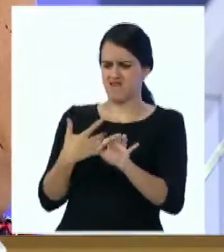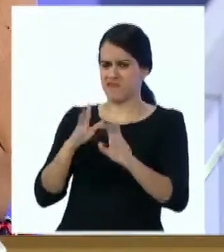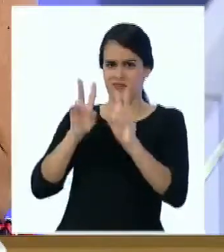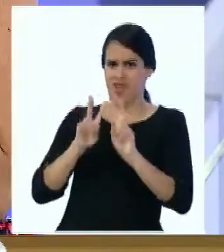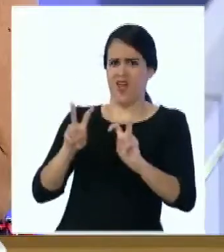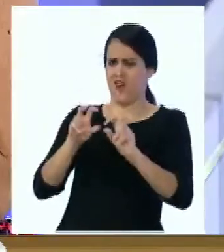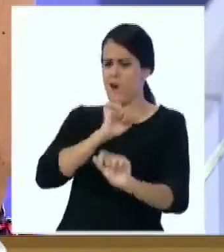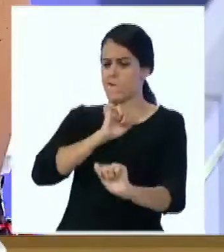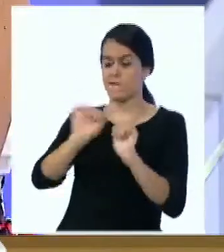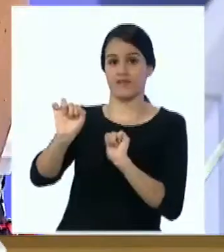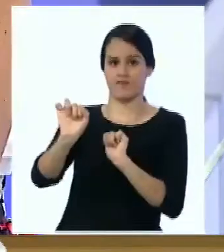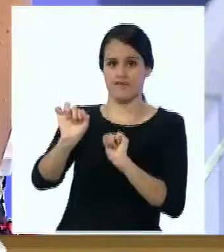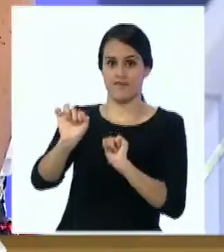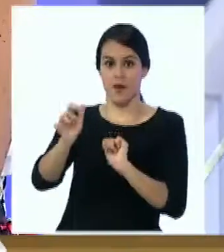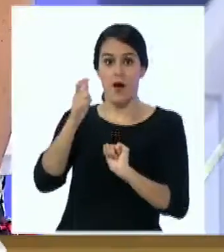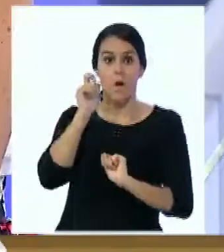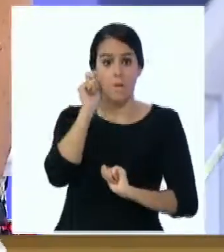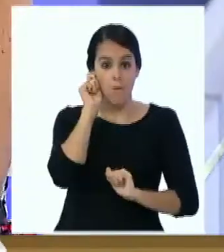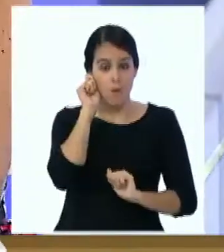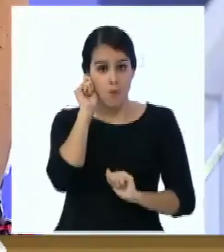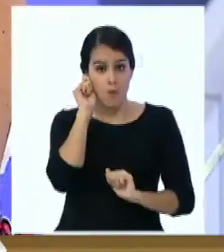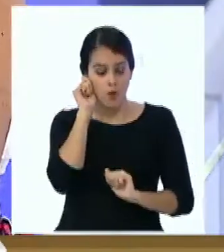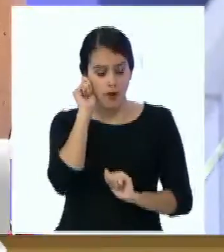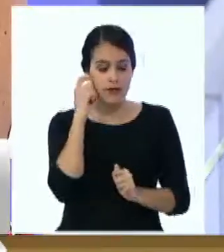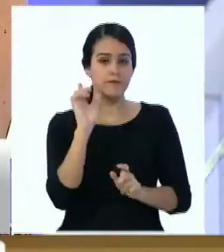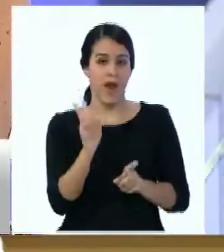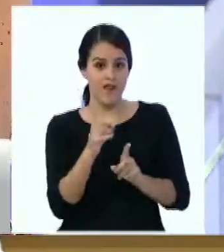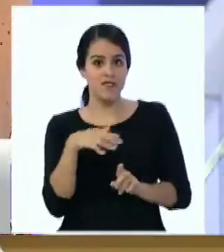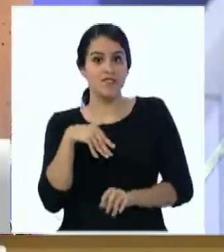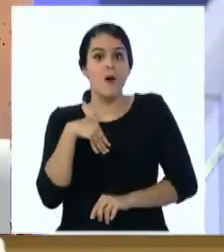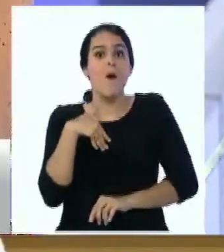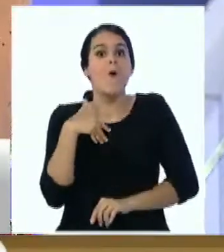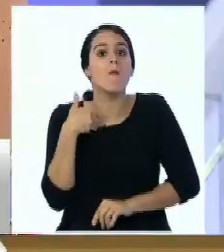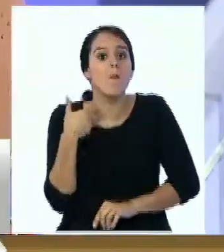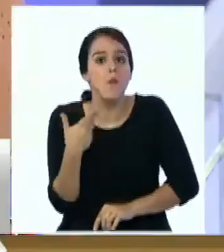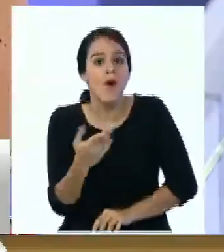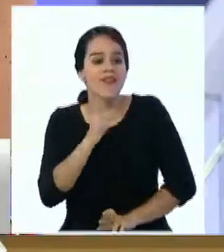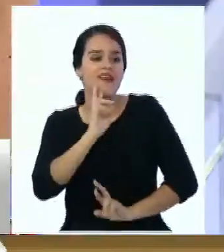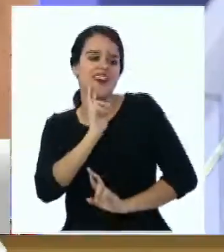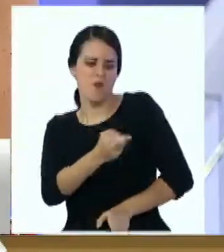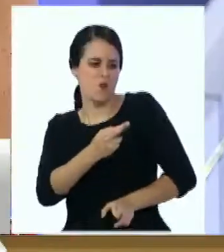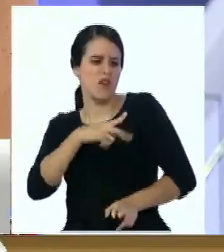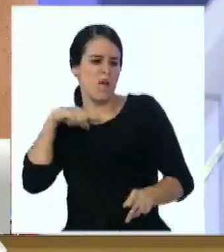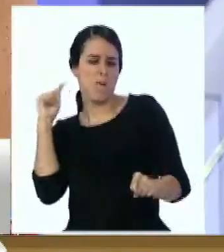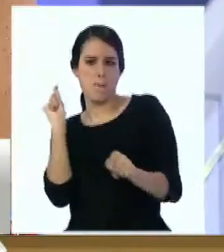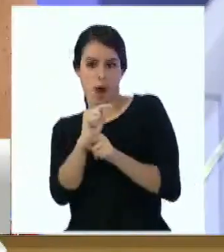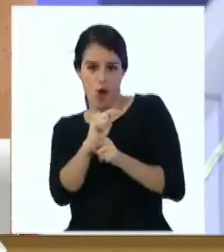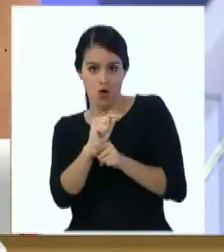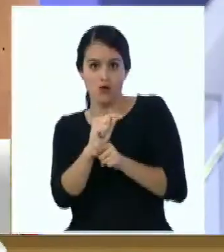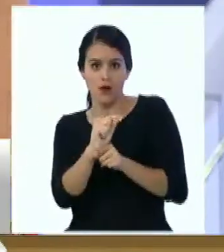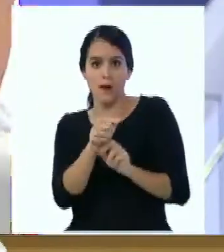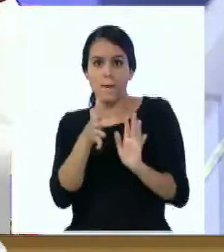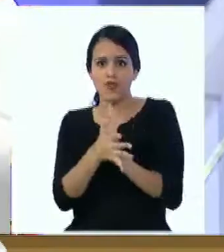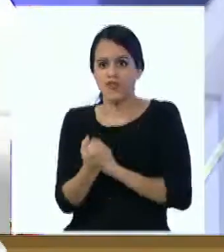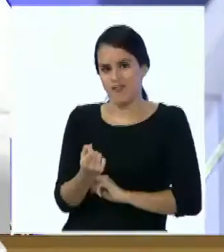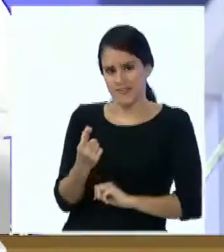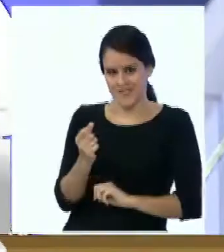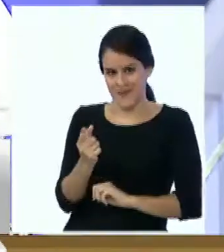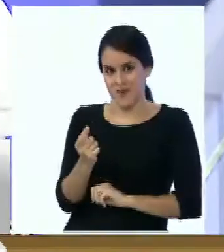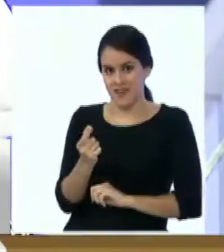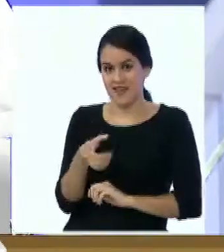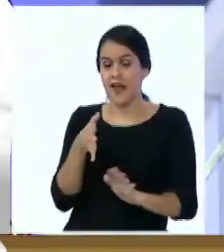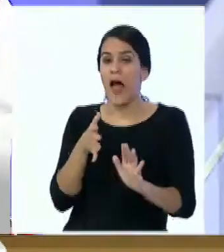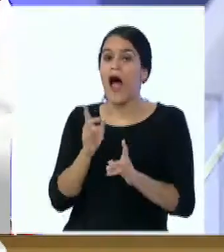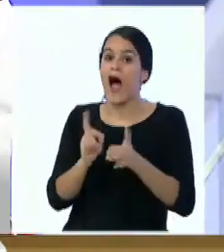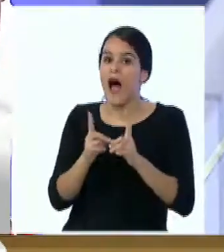puede montar respuestas puede, puede montar respuestas de ataque contra el semen masculino y eso